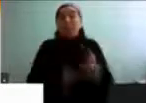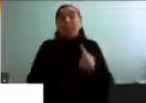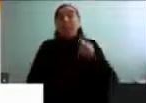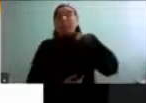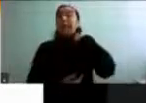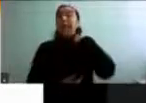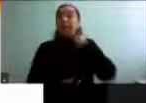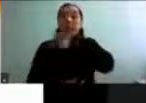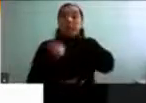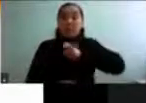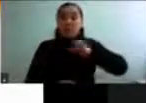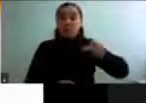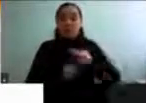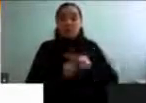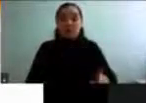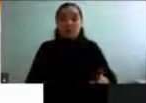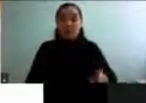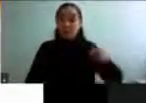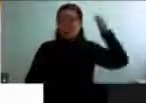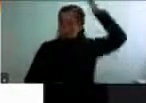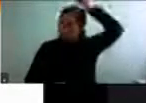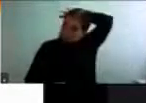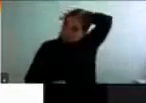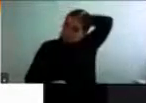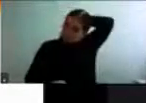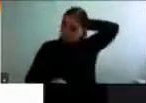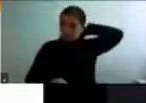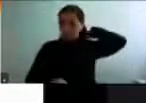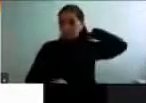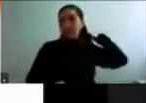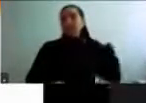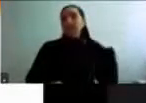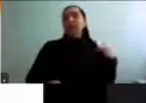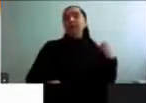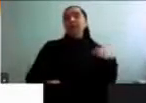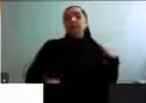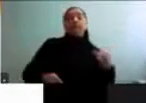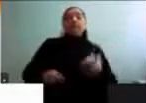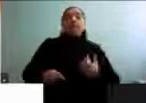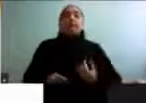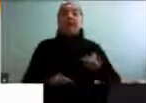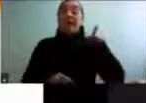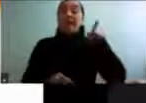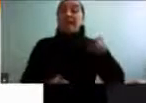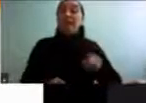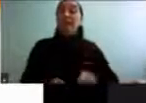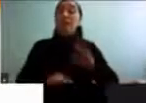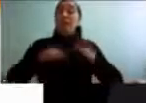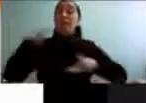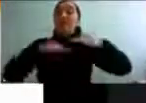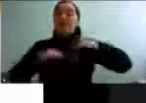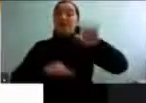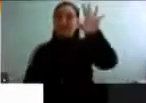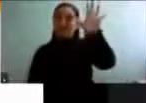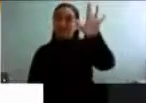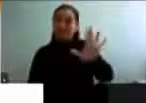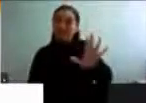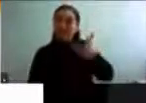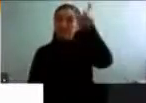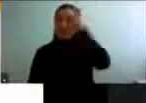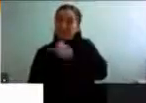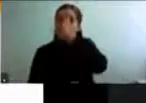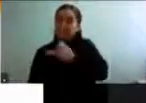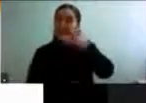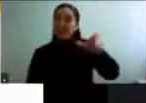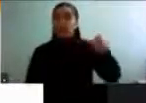de manera muy diferente. Y esto es específicamente debido a estas características personales. Que no